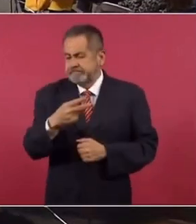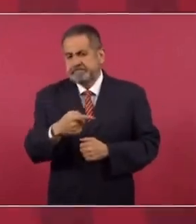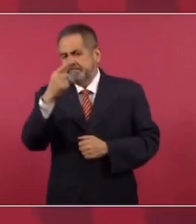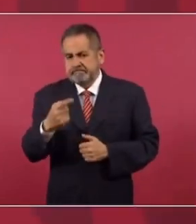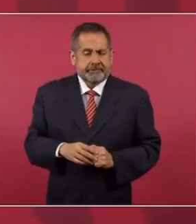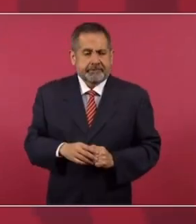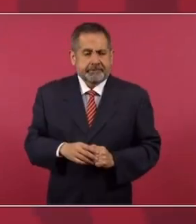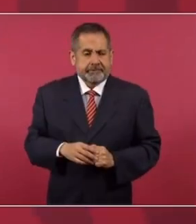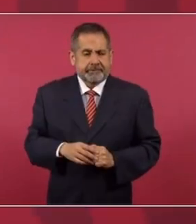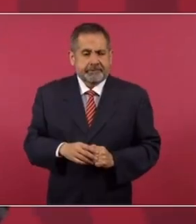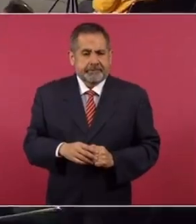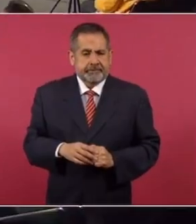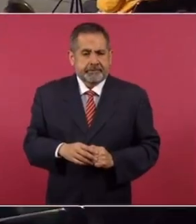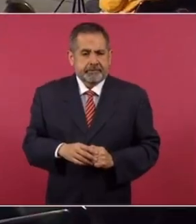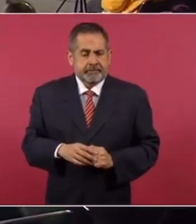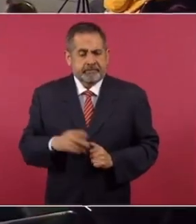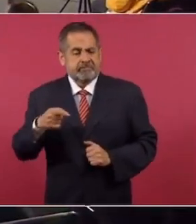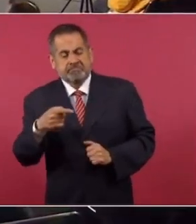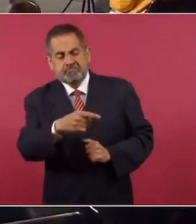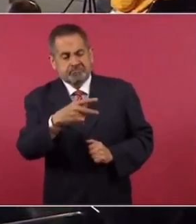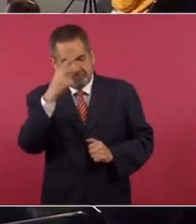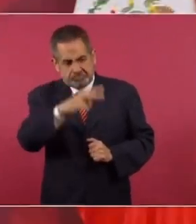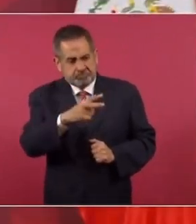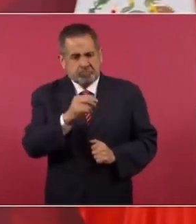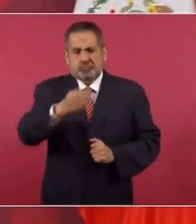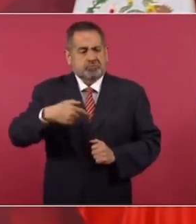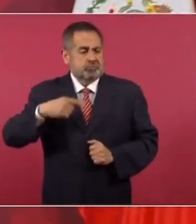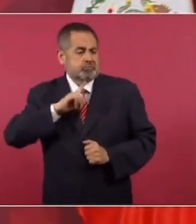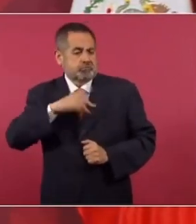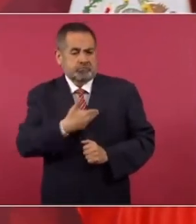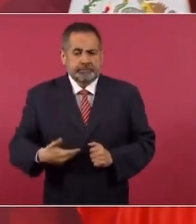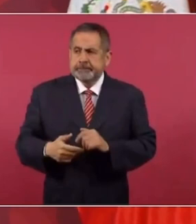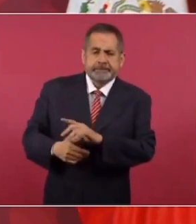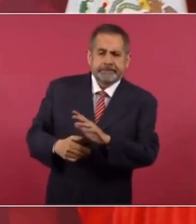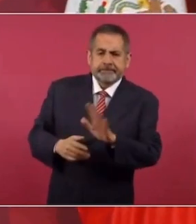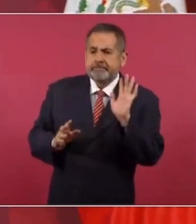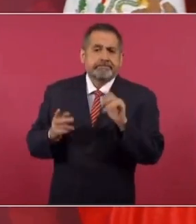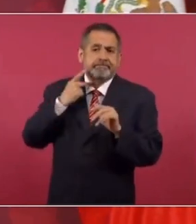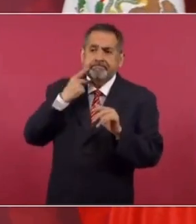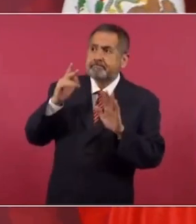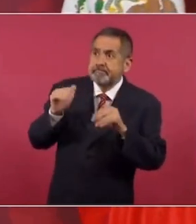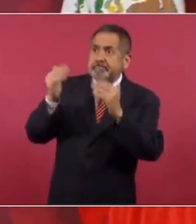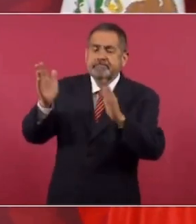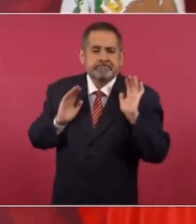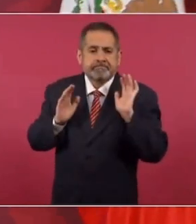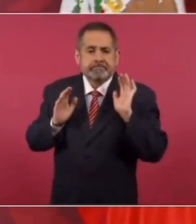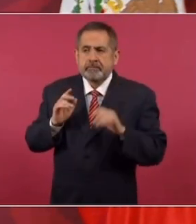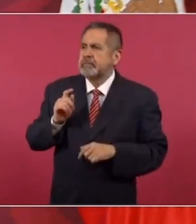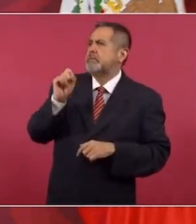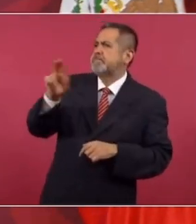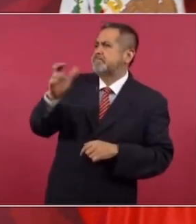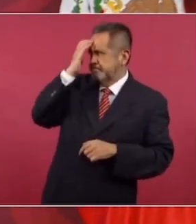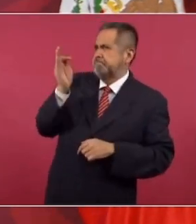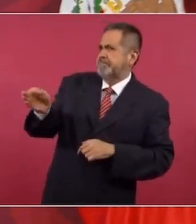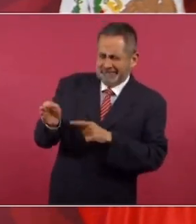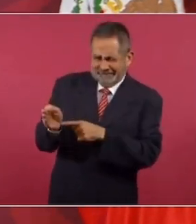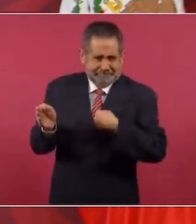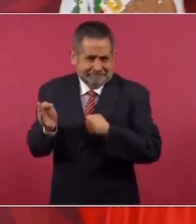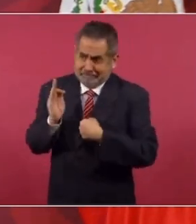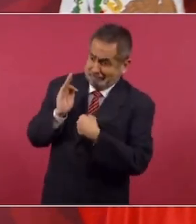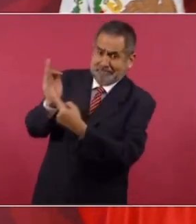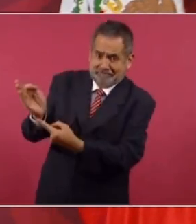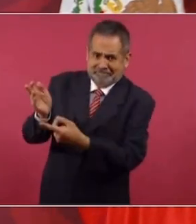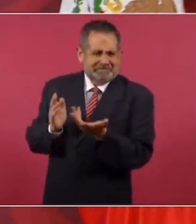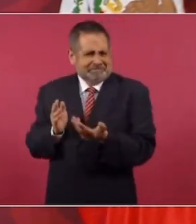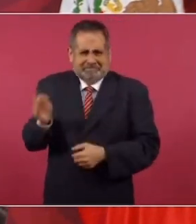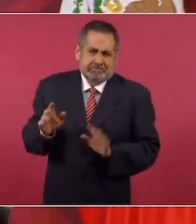no reconocimos a la presidenta, porque en política exterior nosotros no podemos reconocer a ninguna